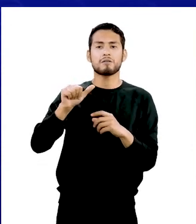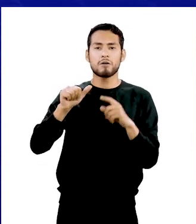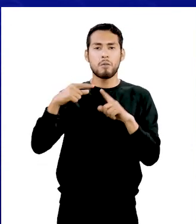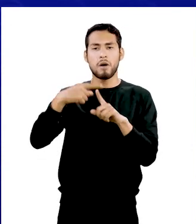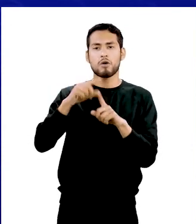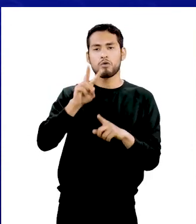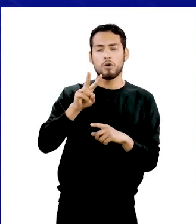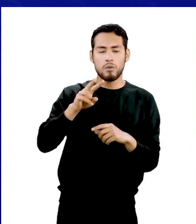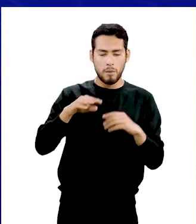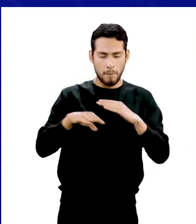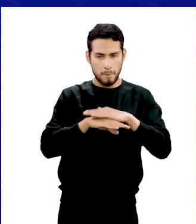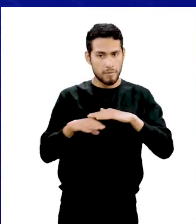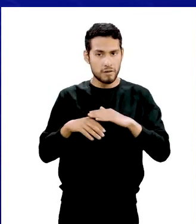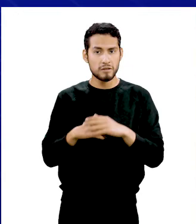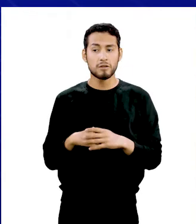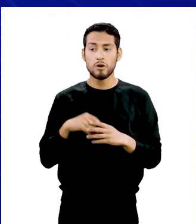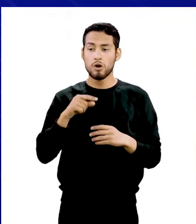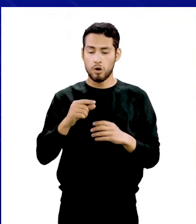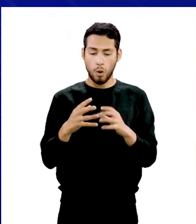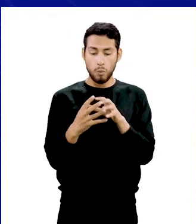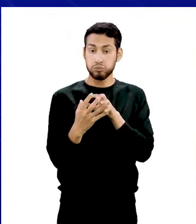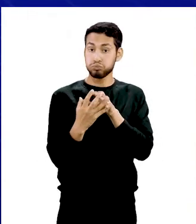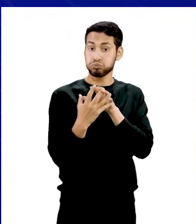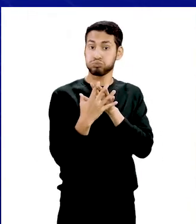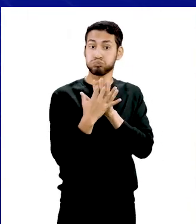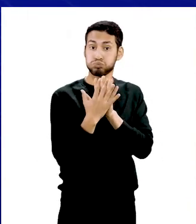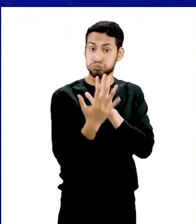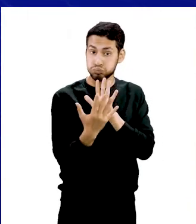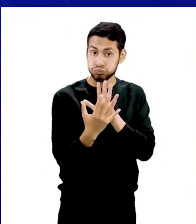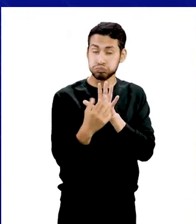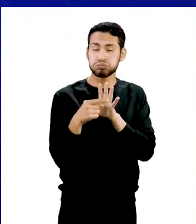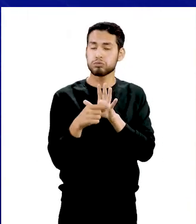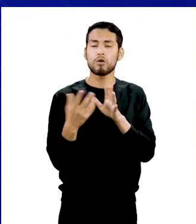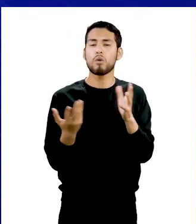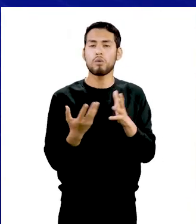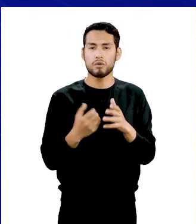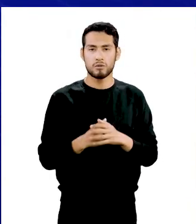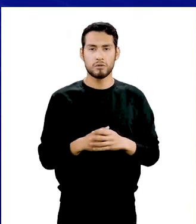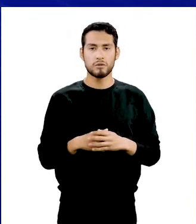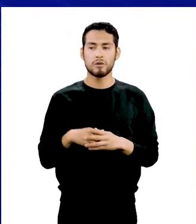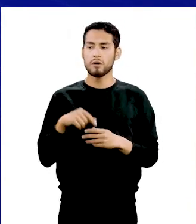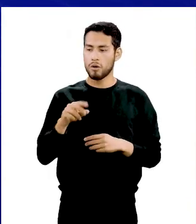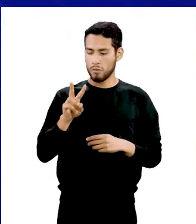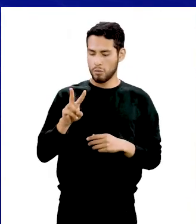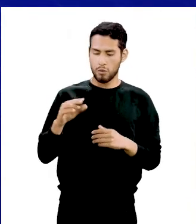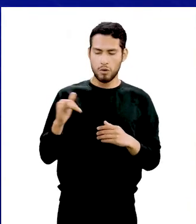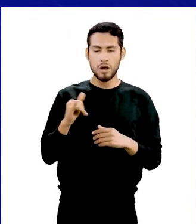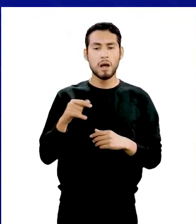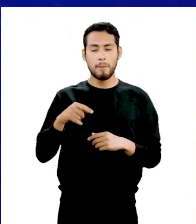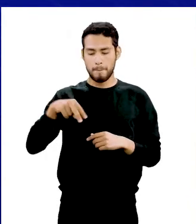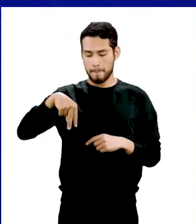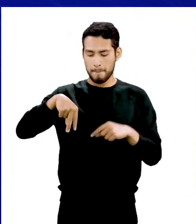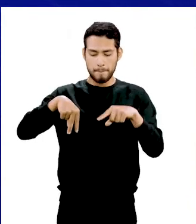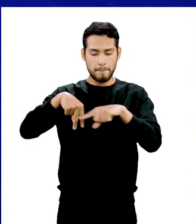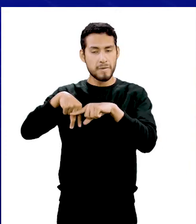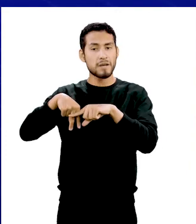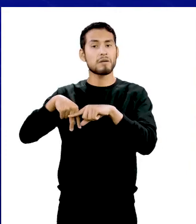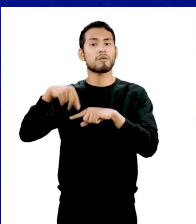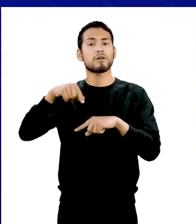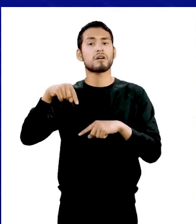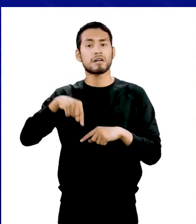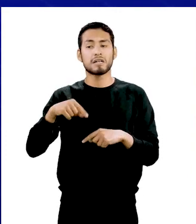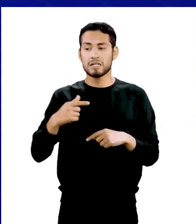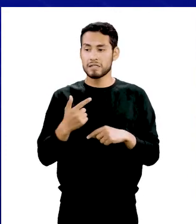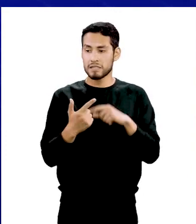2 por base. El volumen de un cilindro se calcula mediante la fórmula. Volumen es igual a pi por